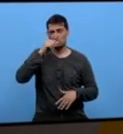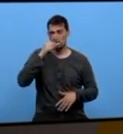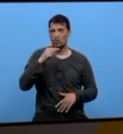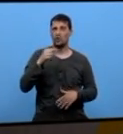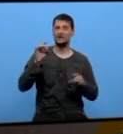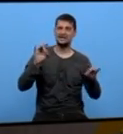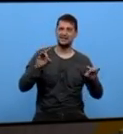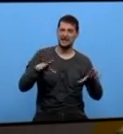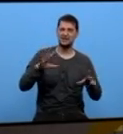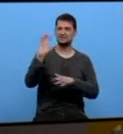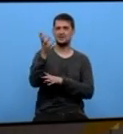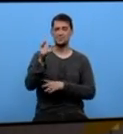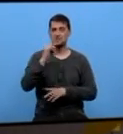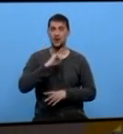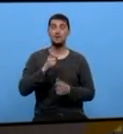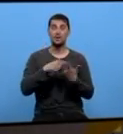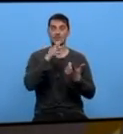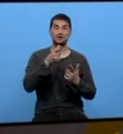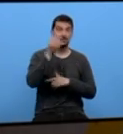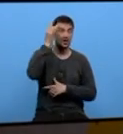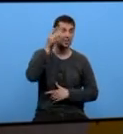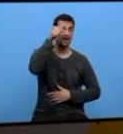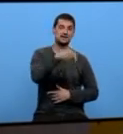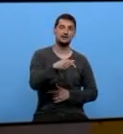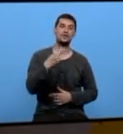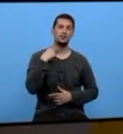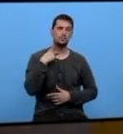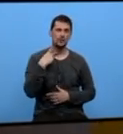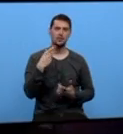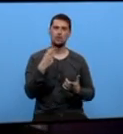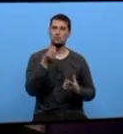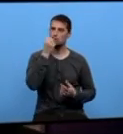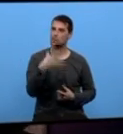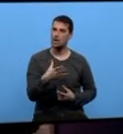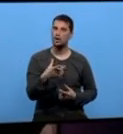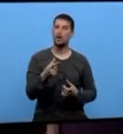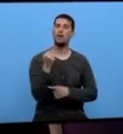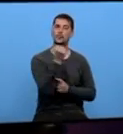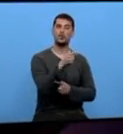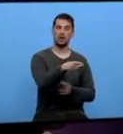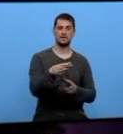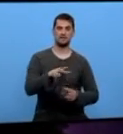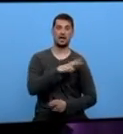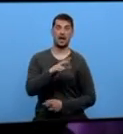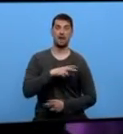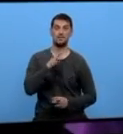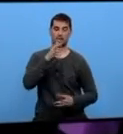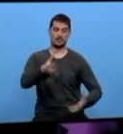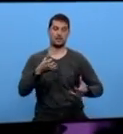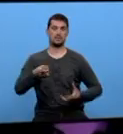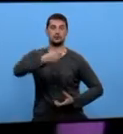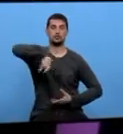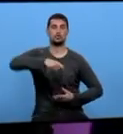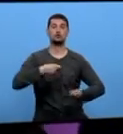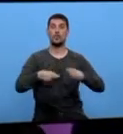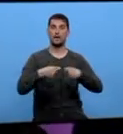entón eu creo que por iso se montan estas cosas por iso eu creo que a Diputación intenta apoiar estes eventos unha porque nos favorece a todo o comercio